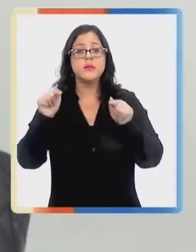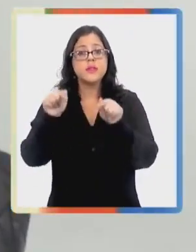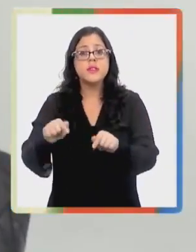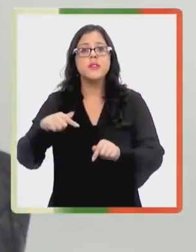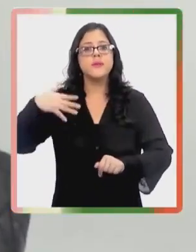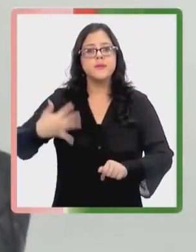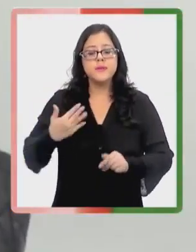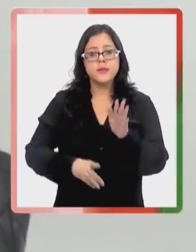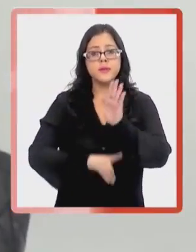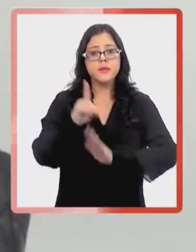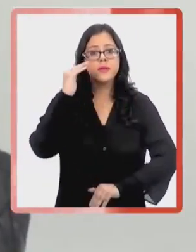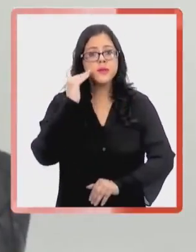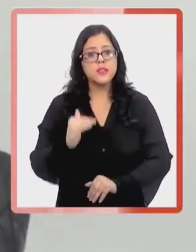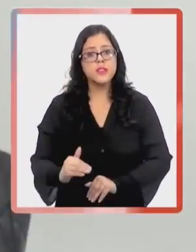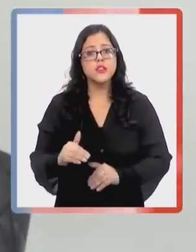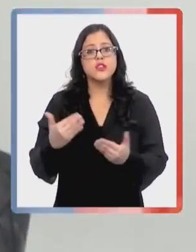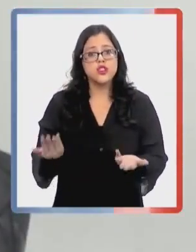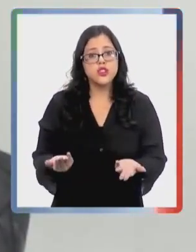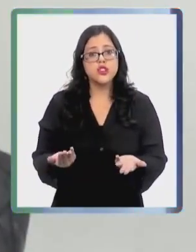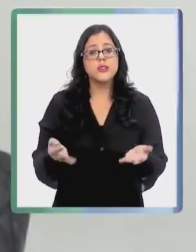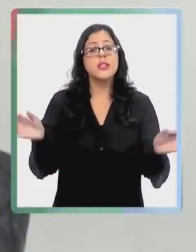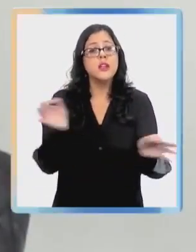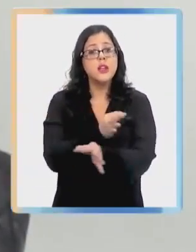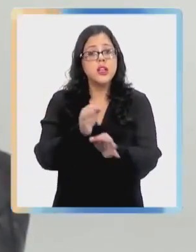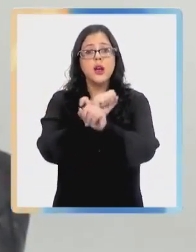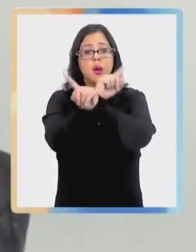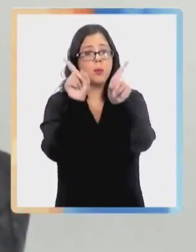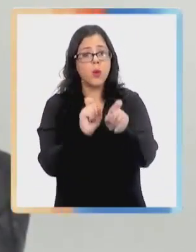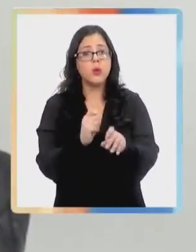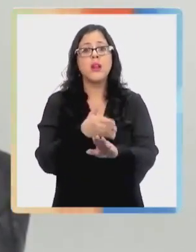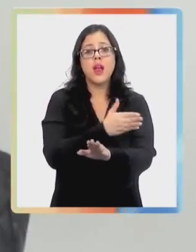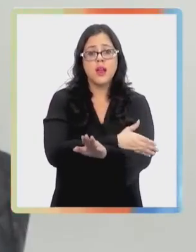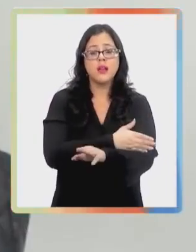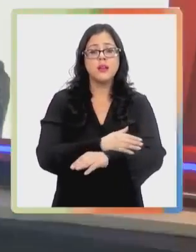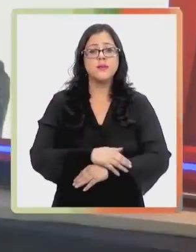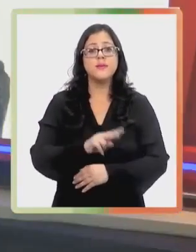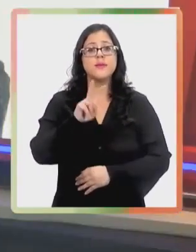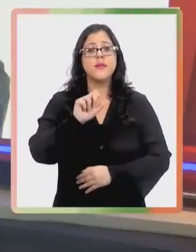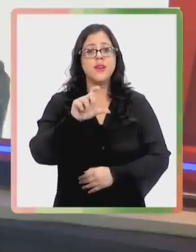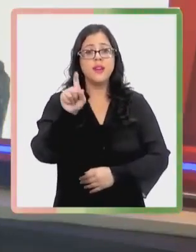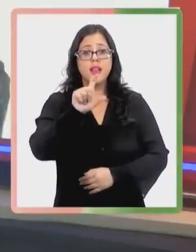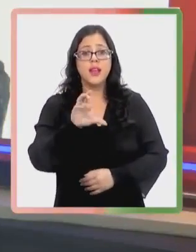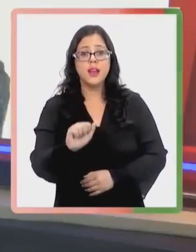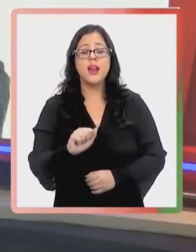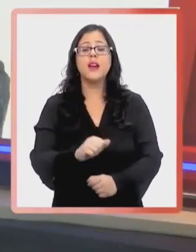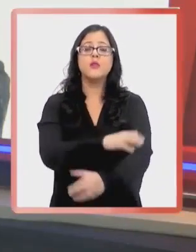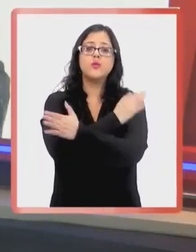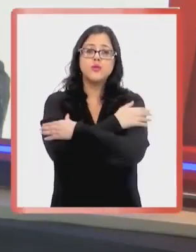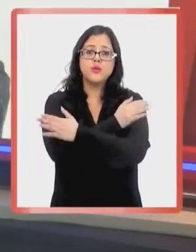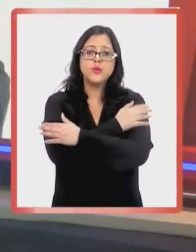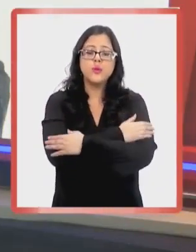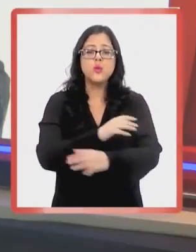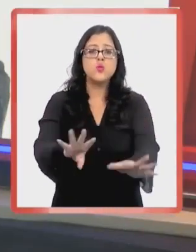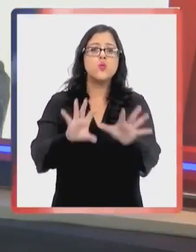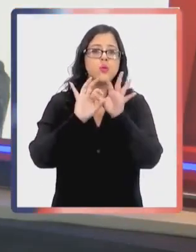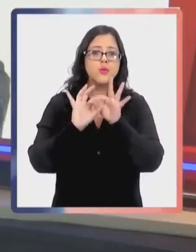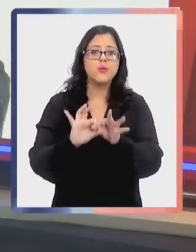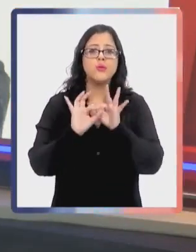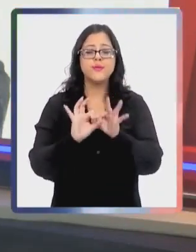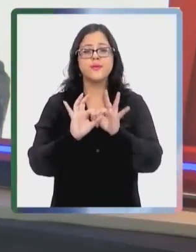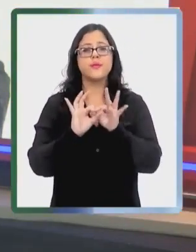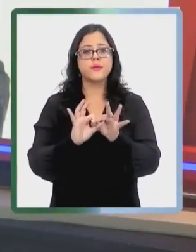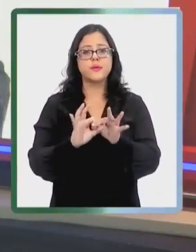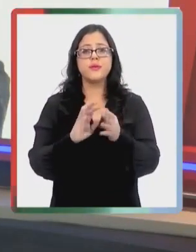año es vital en el desarrollo de ese niño. Por lo tanto, el consejo es consulte a tiempo. Valés Cananías, te mandamos un abrazo grande y, de verdad,